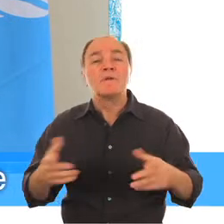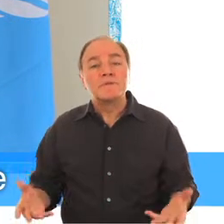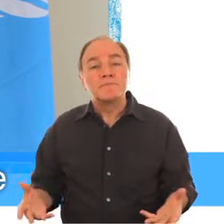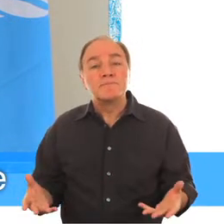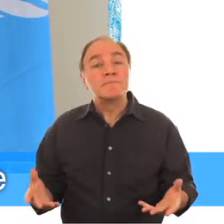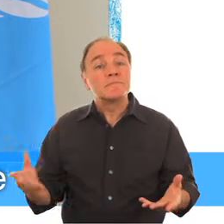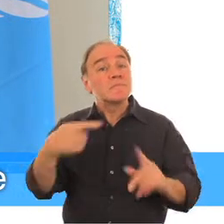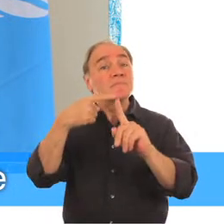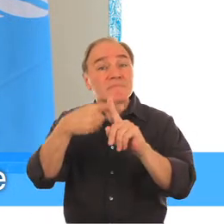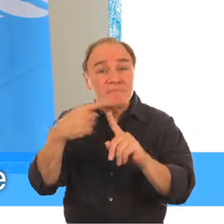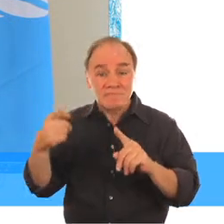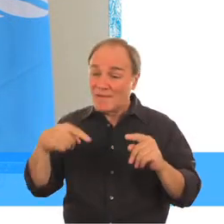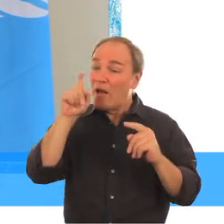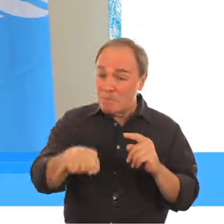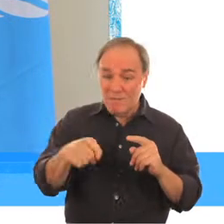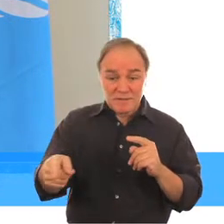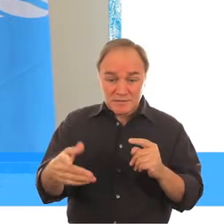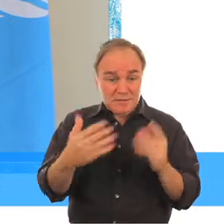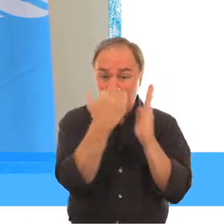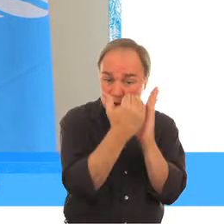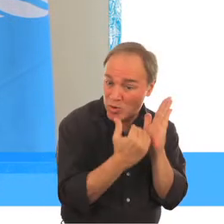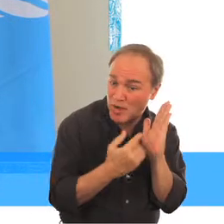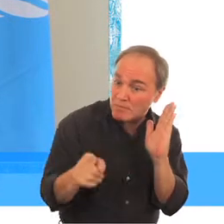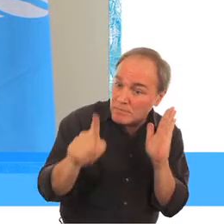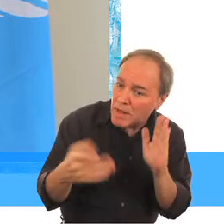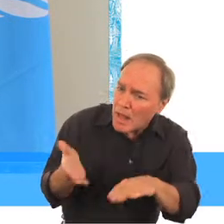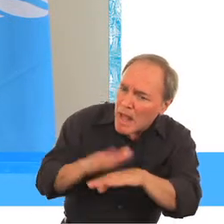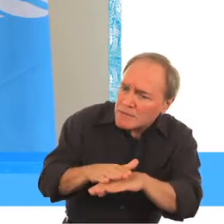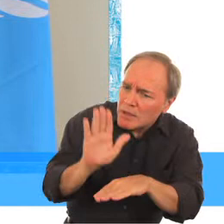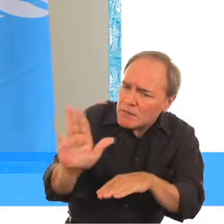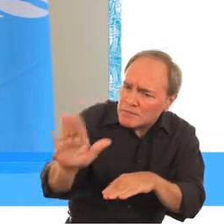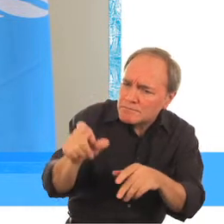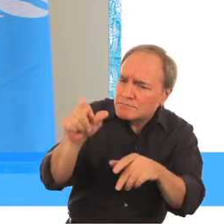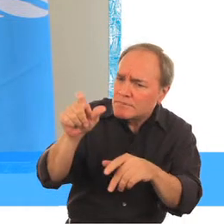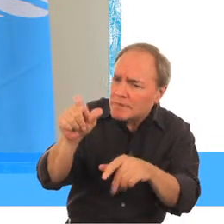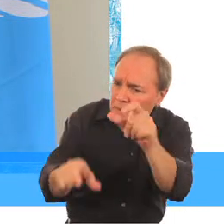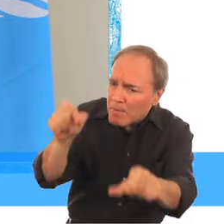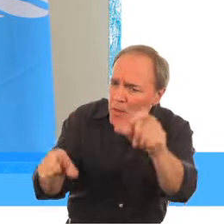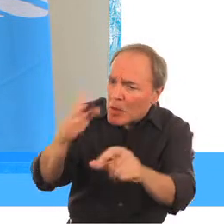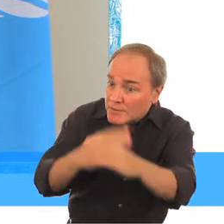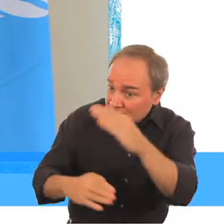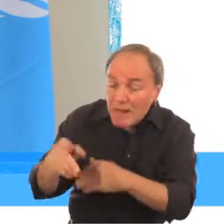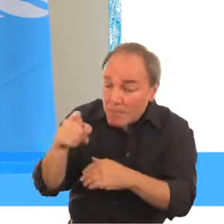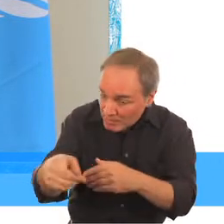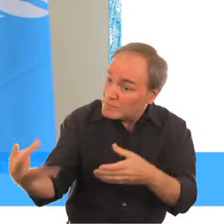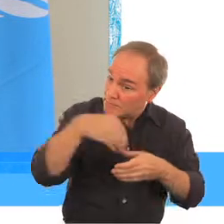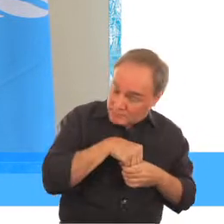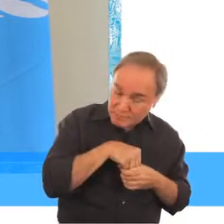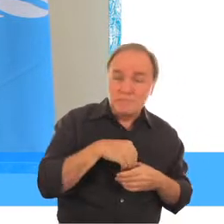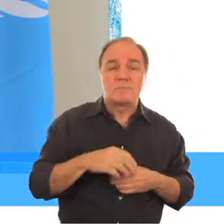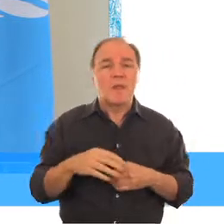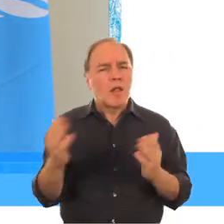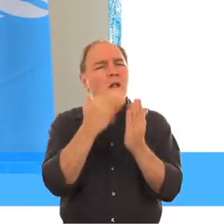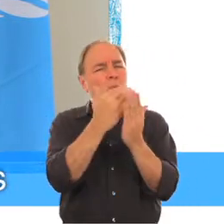Tampoco significa que no haya necesidad de conocimientos especializados y funcionarios de enlace Tanto en nuestros programas en curso como en emergencias, la